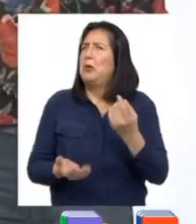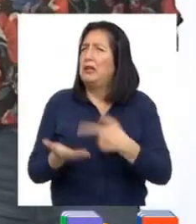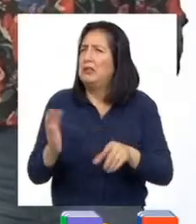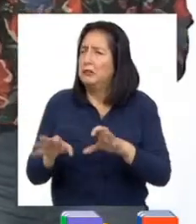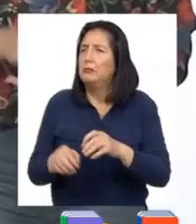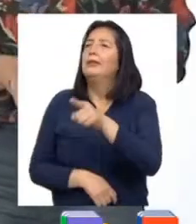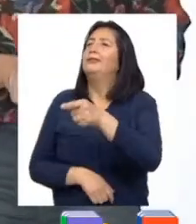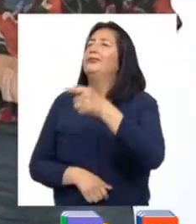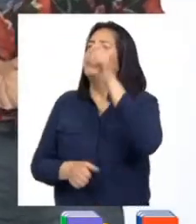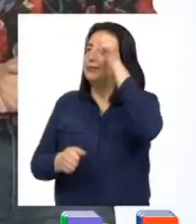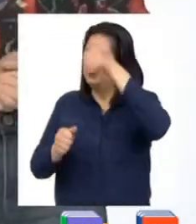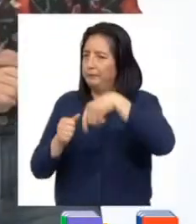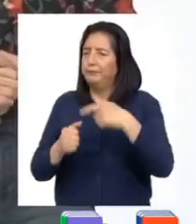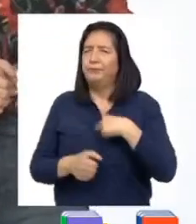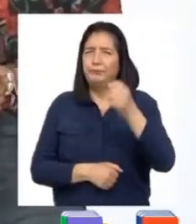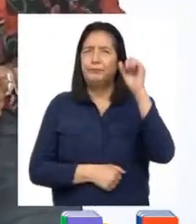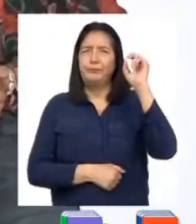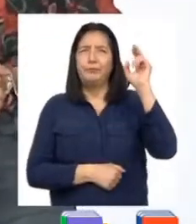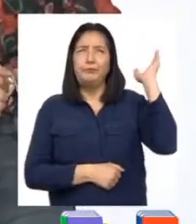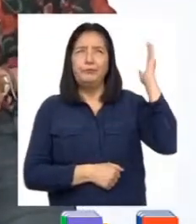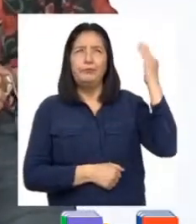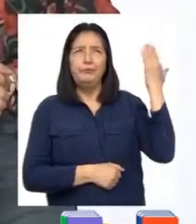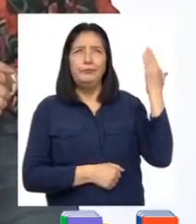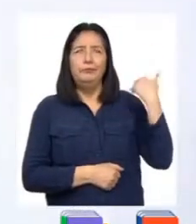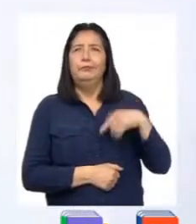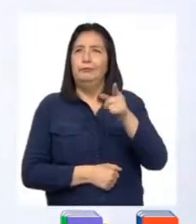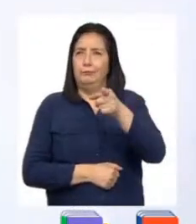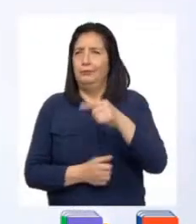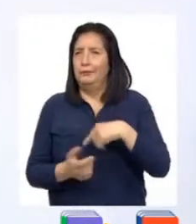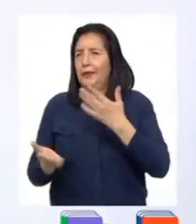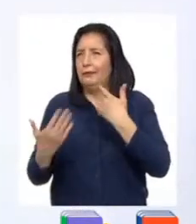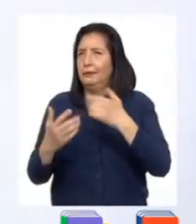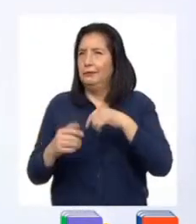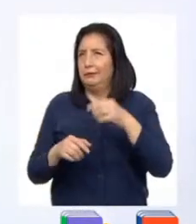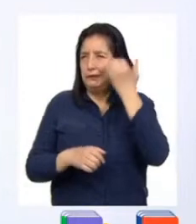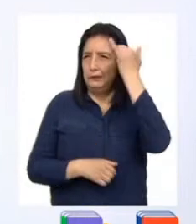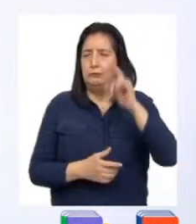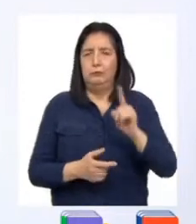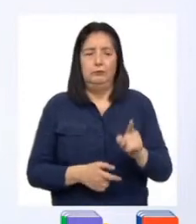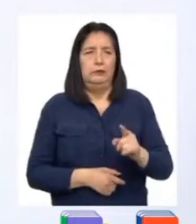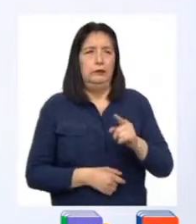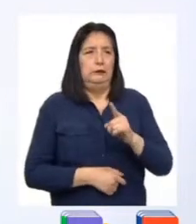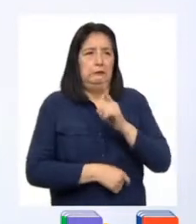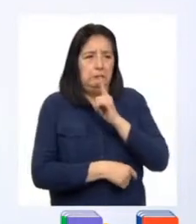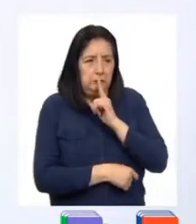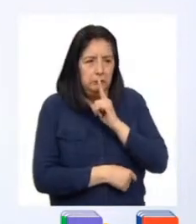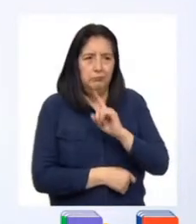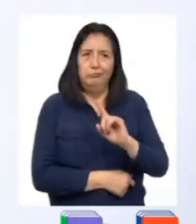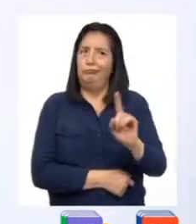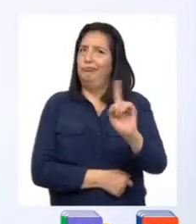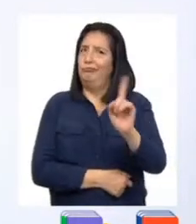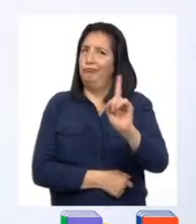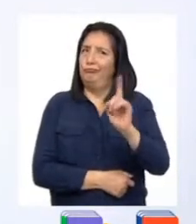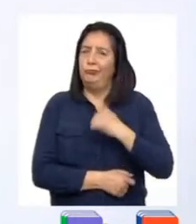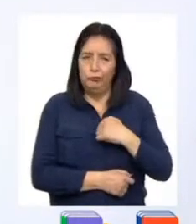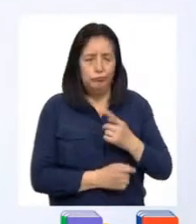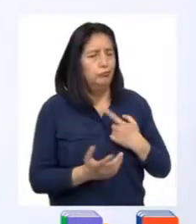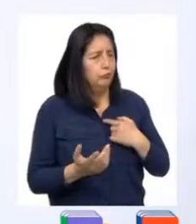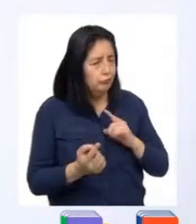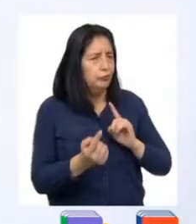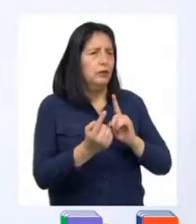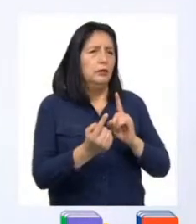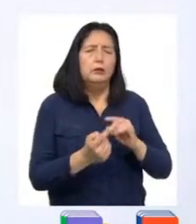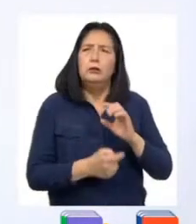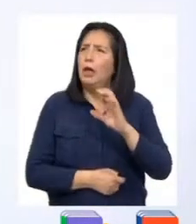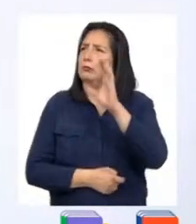acuerdo. En un programa anterior hablamos de las siguientes ideas. No quedarnos callados y enfrentar la situación. Buscar